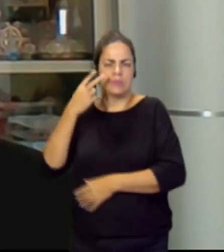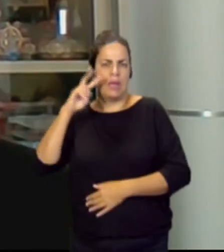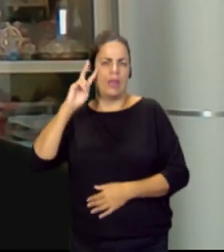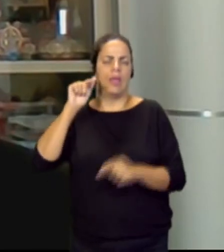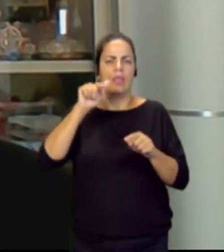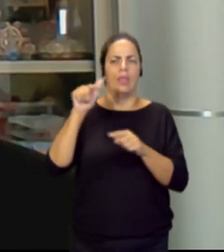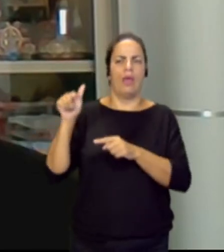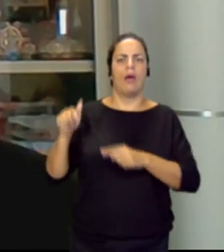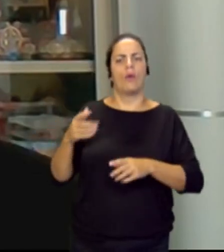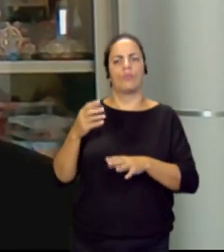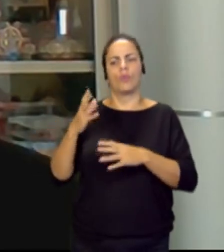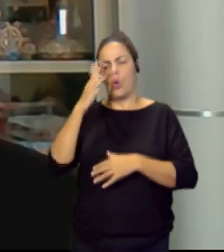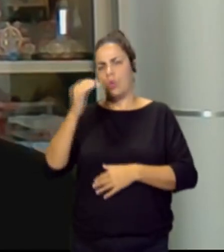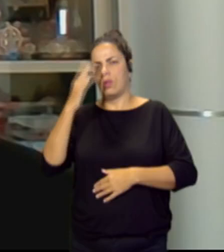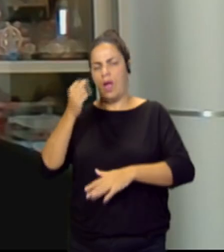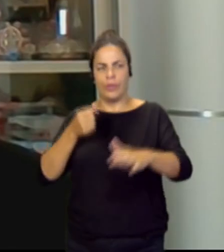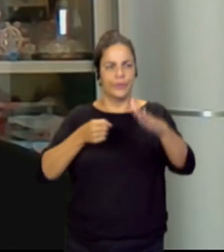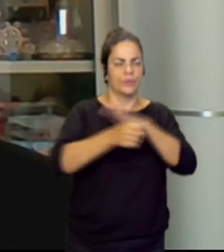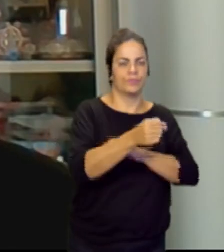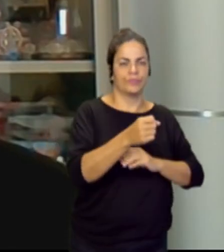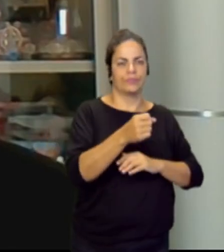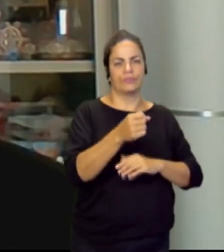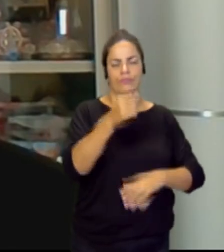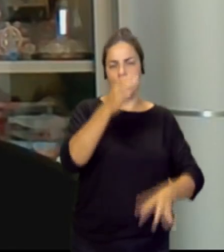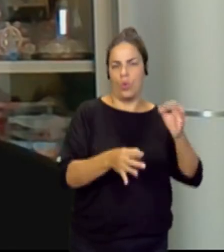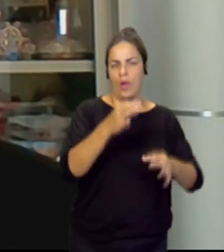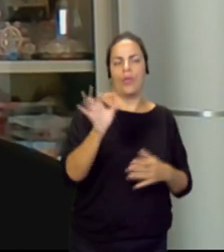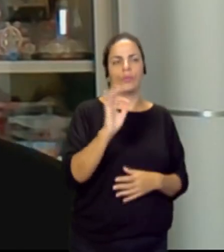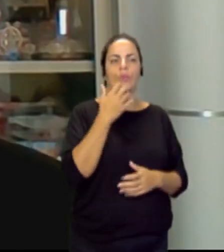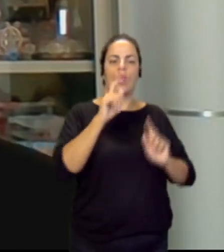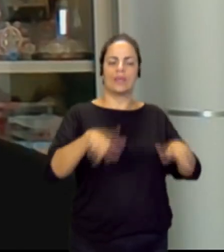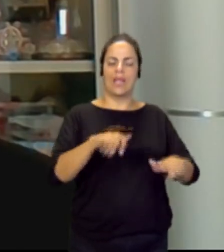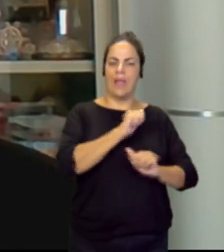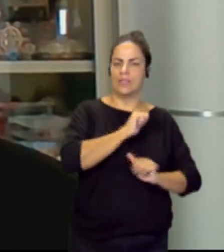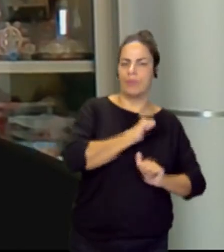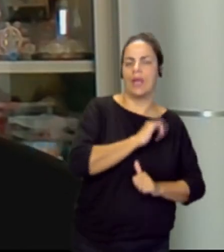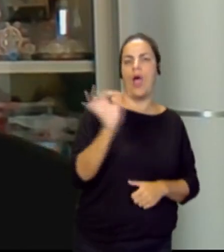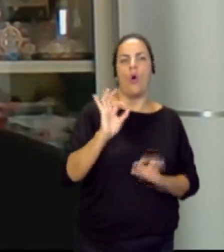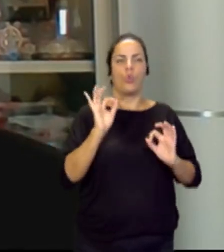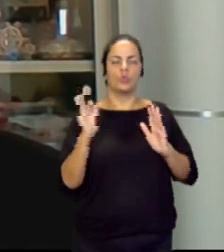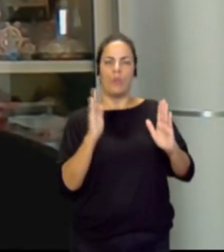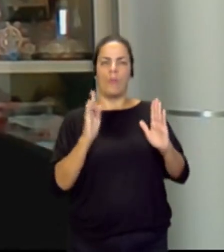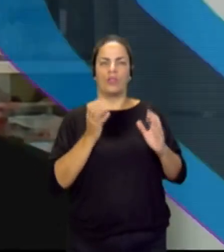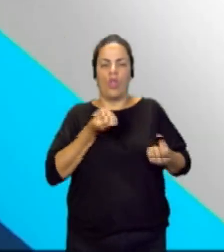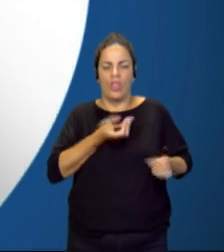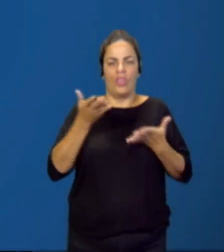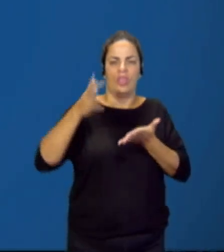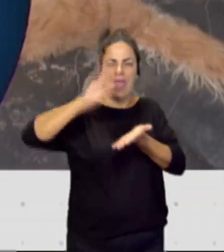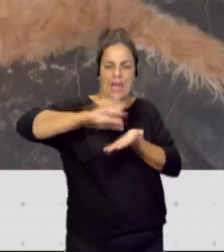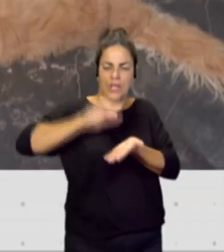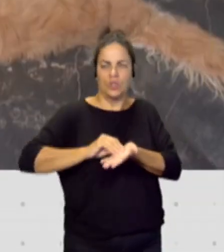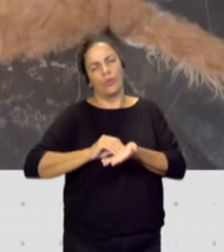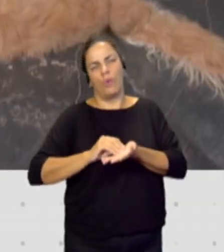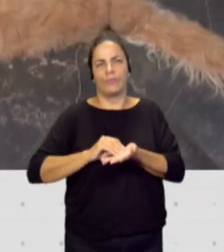juzgados, en salas de espera, o cuando se toma declaración, no cuando se toma declaración, sino cuando